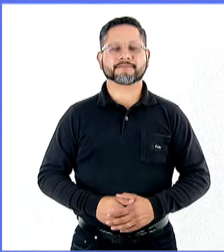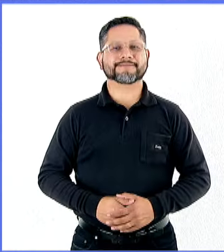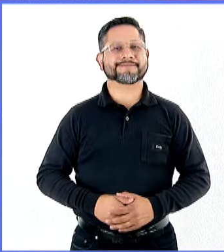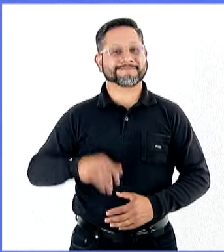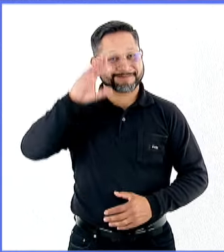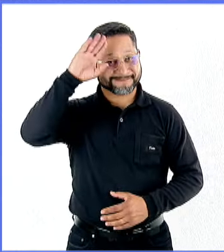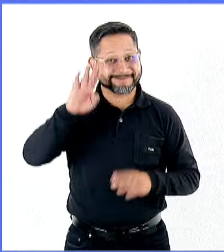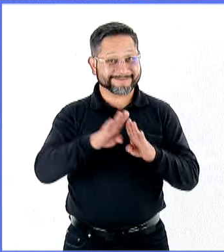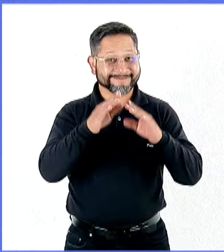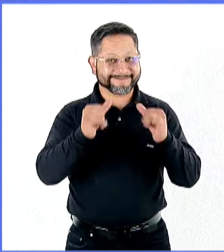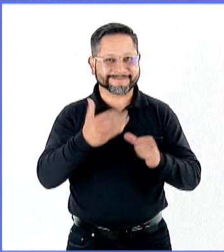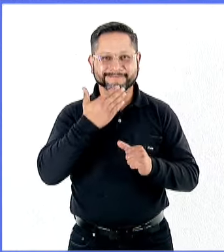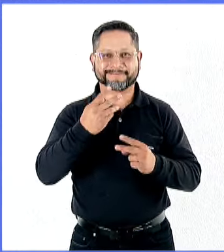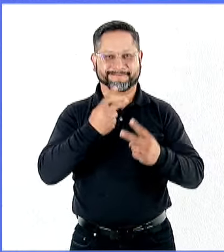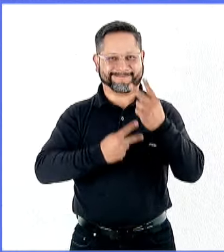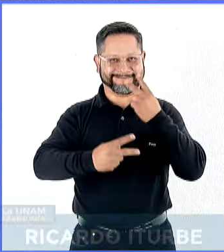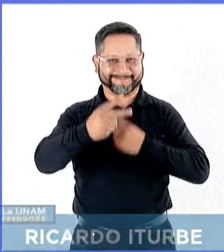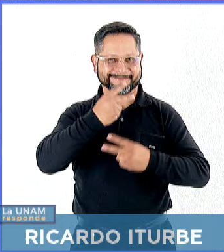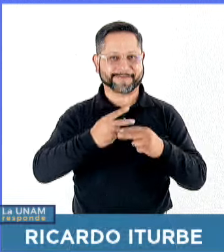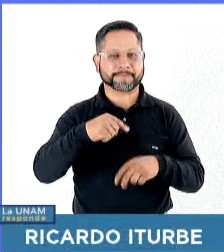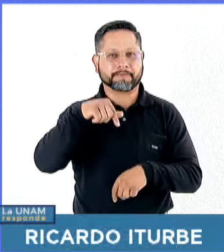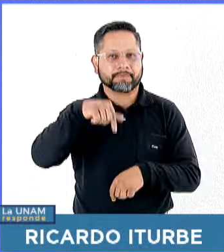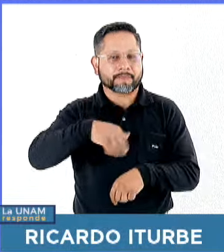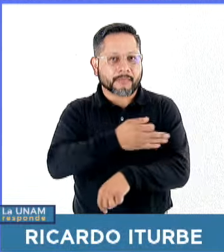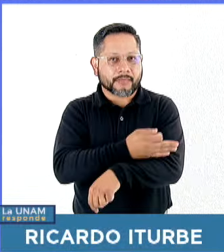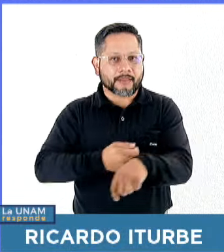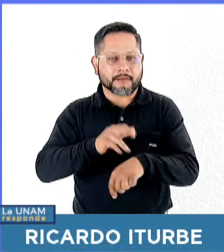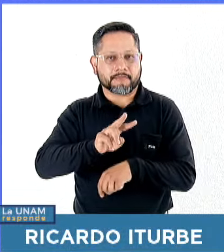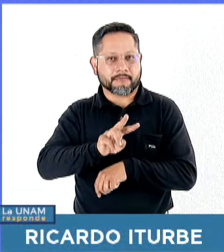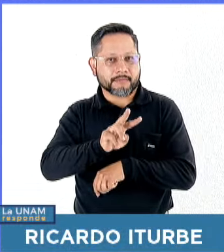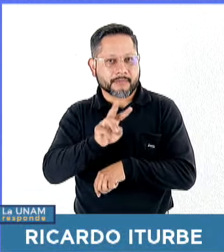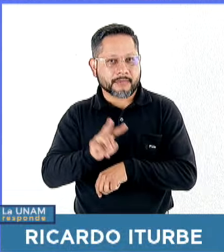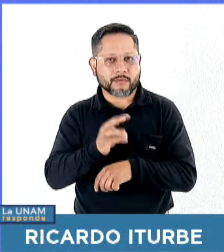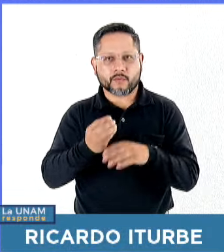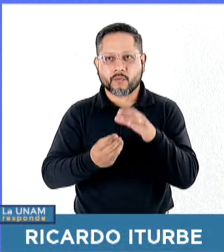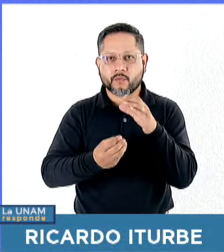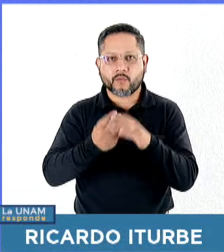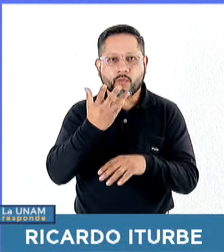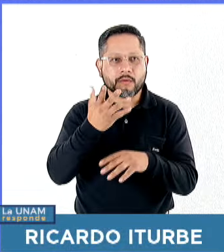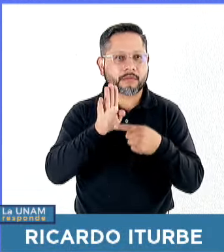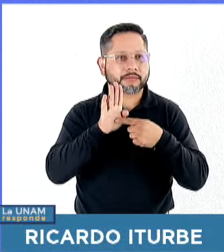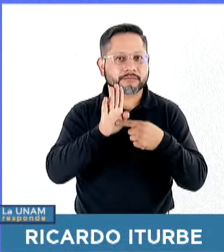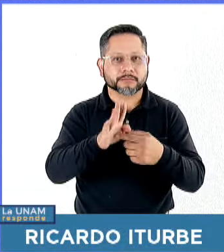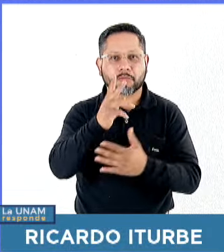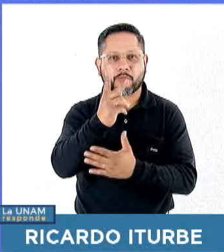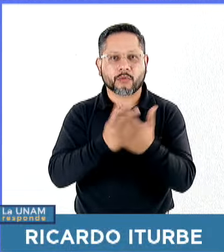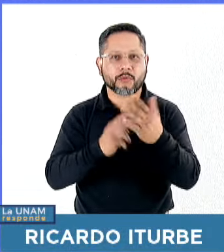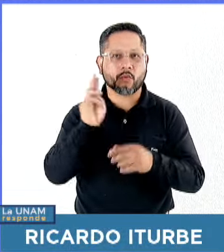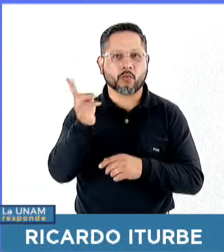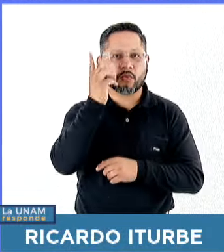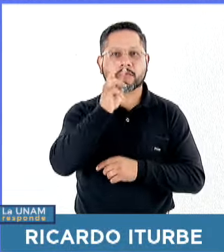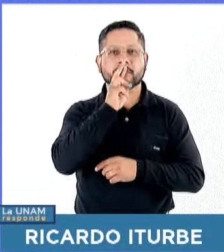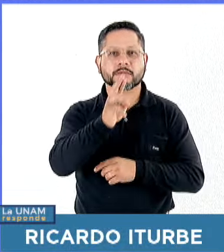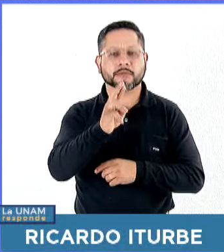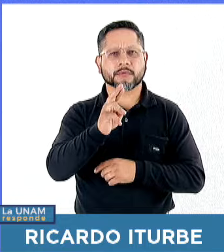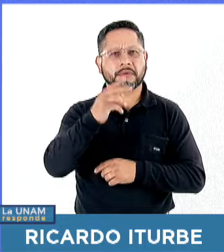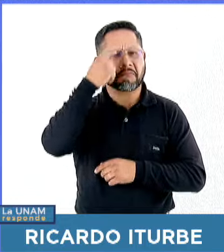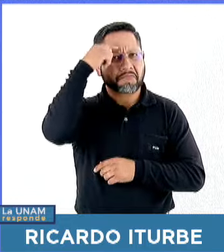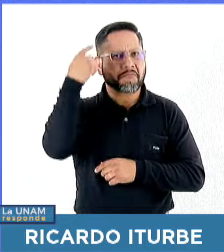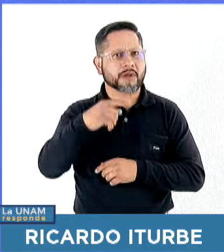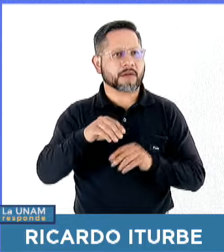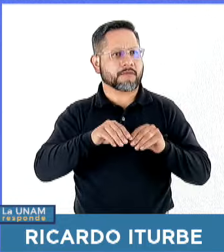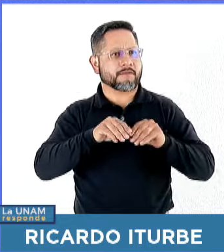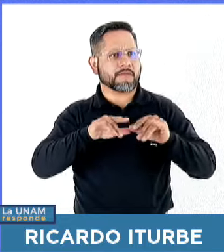¿Qué tal? ¿Cómo les va? Bienvenidos esta tarde de viernes. Qué gusto que nos acompañen en una nueva emisión de la UNAM Responde, un programa informativo